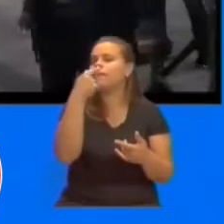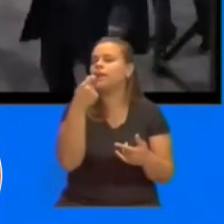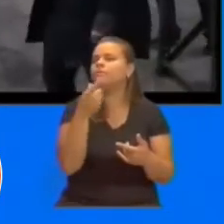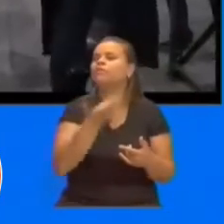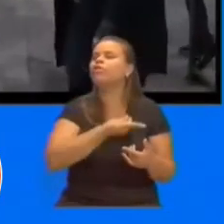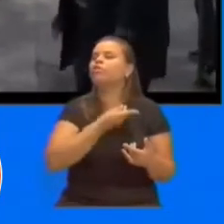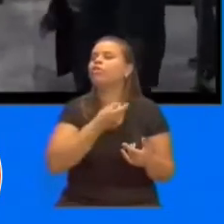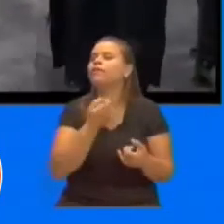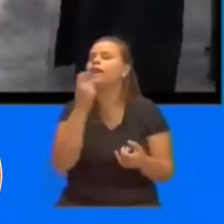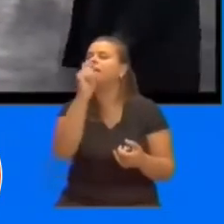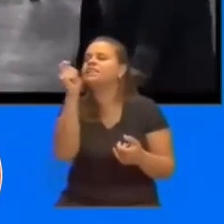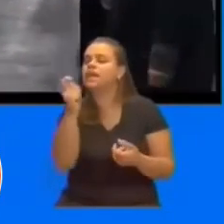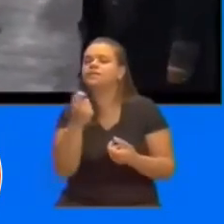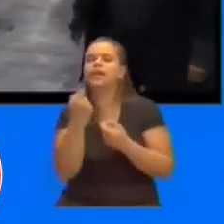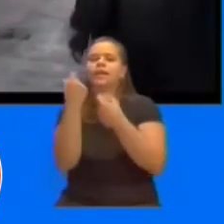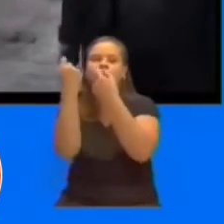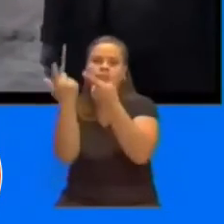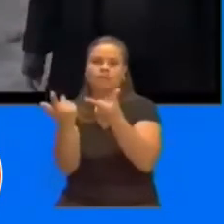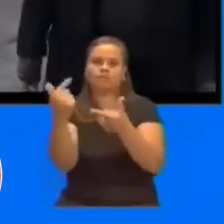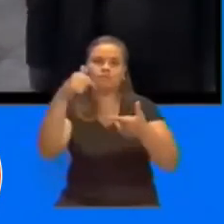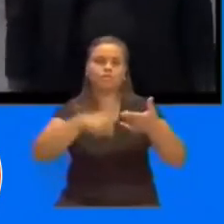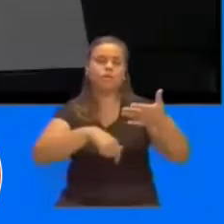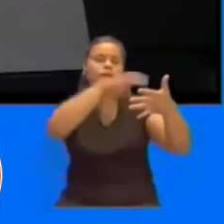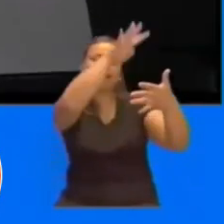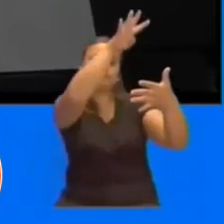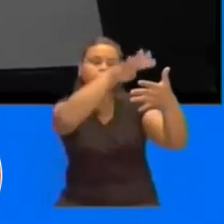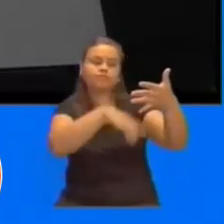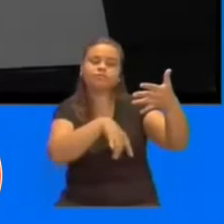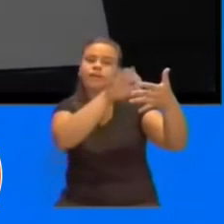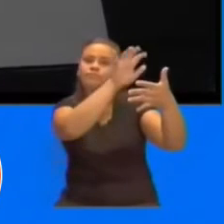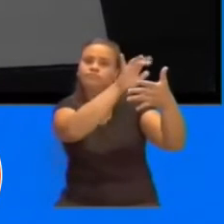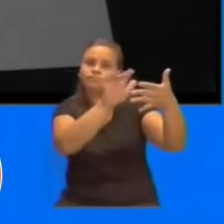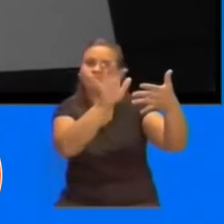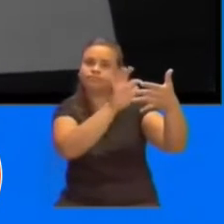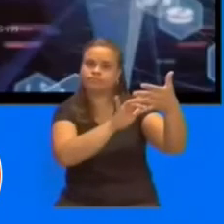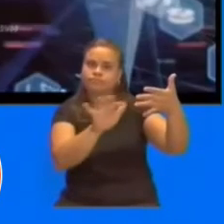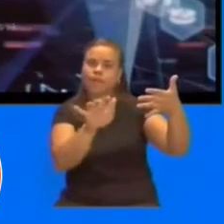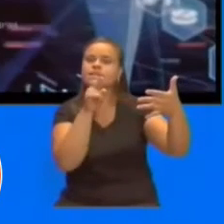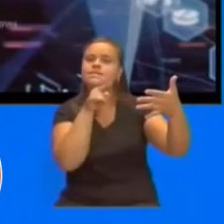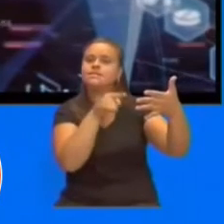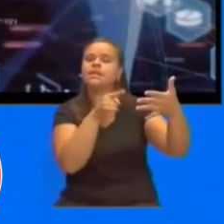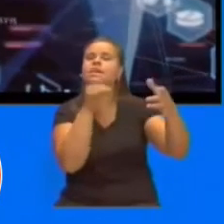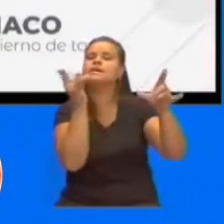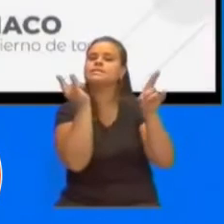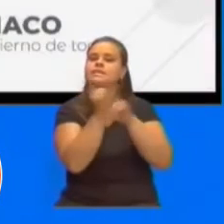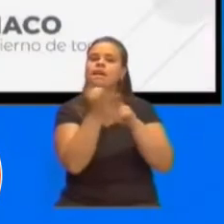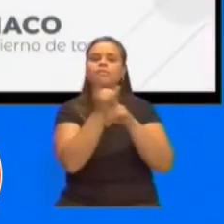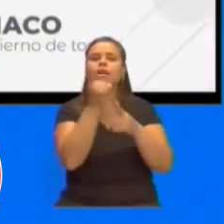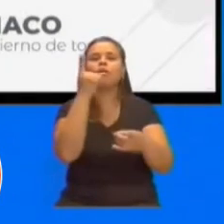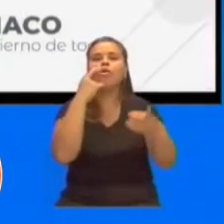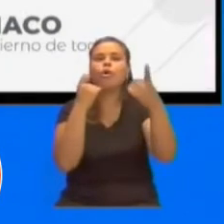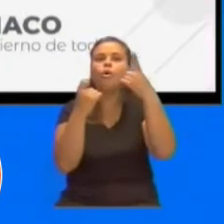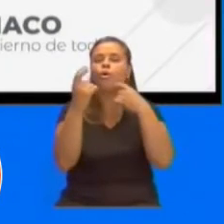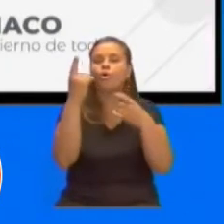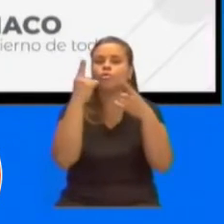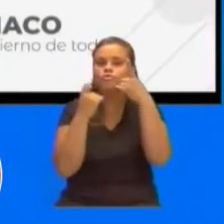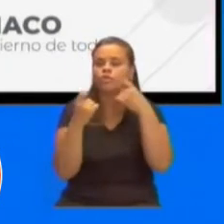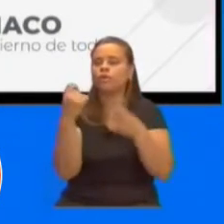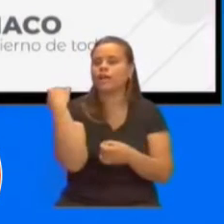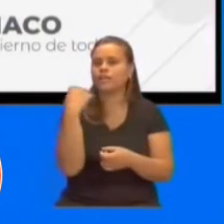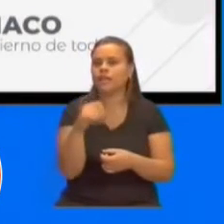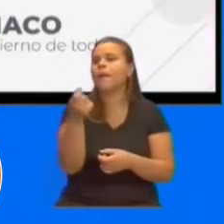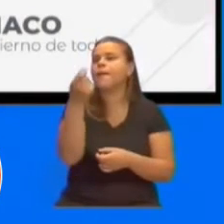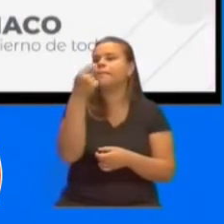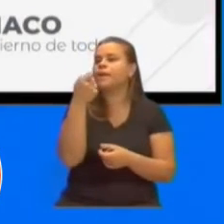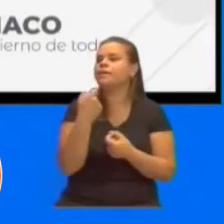Entonces, ahora pretendemos que exista trazabilidad. Y trazabilidad significa imputación de cada insumo y cada medicamento por